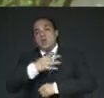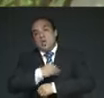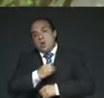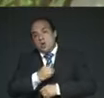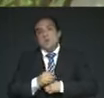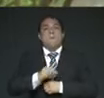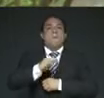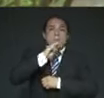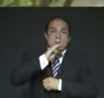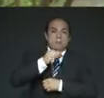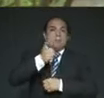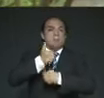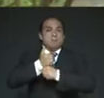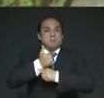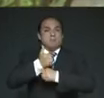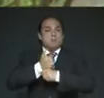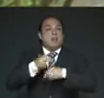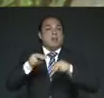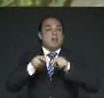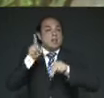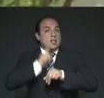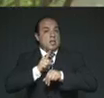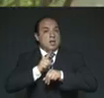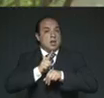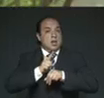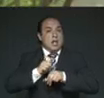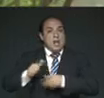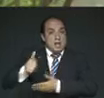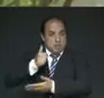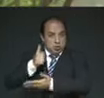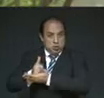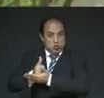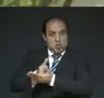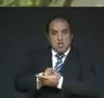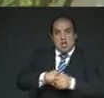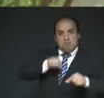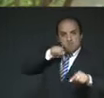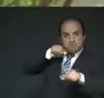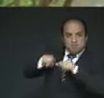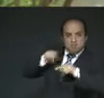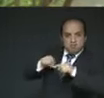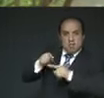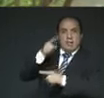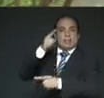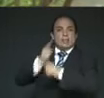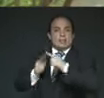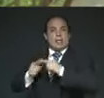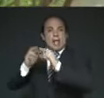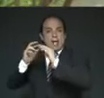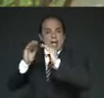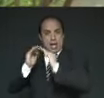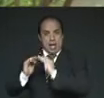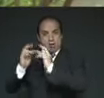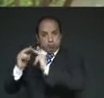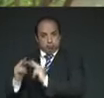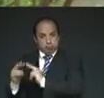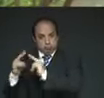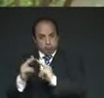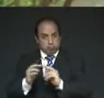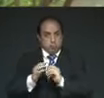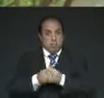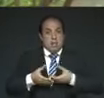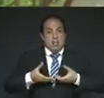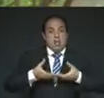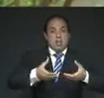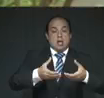abuelo, una nieta. Buena parte de la ciudad fue asolada, demolida casa por casa. Los canales fueron cegados con